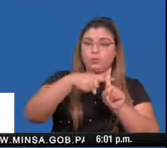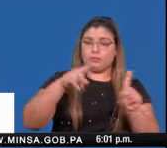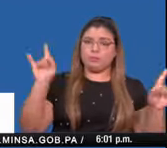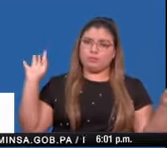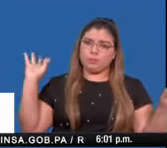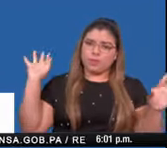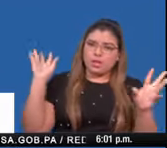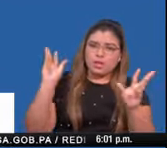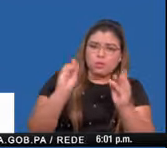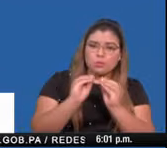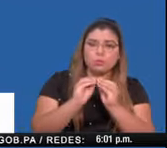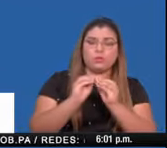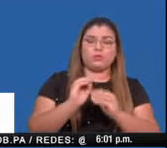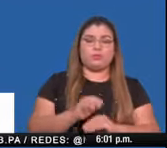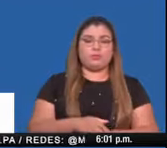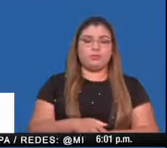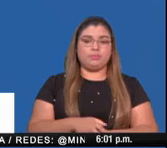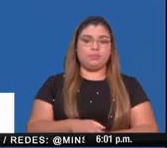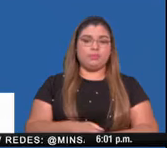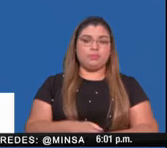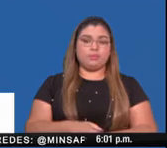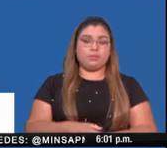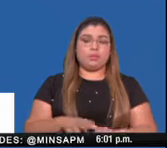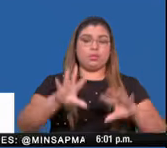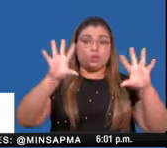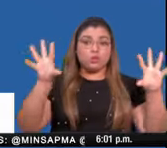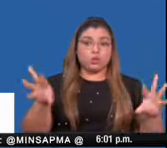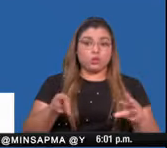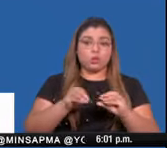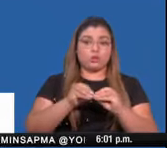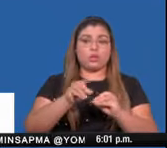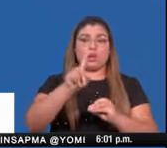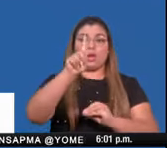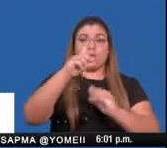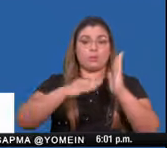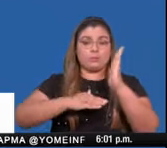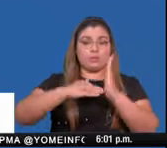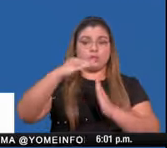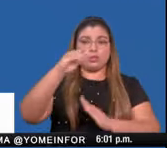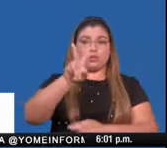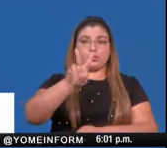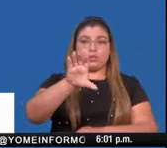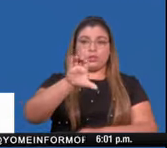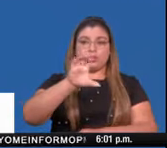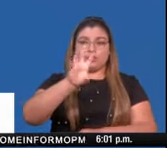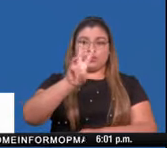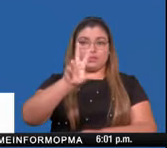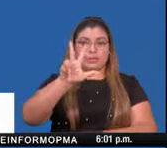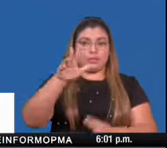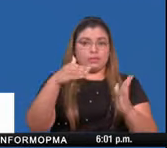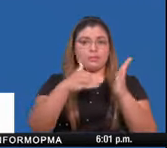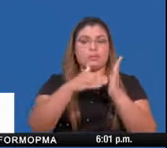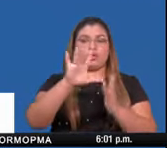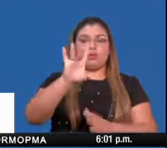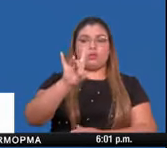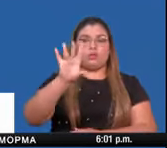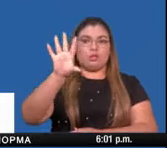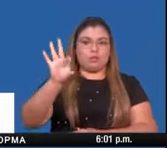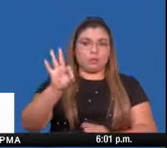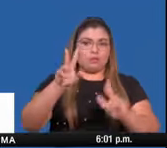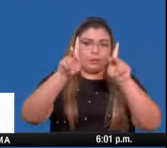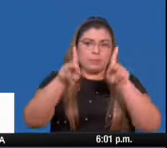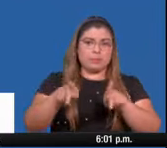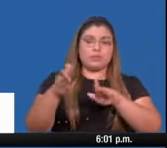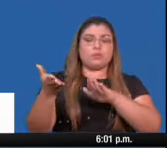acumulados, un total de 1.263.089